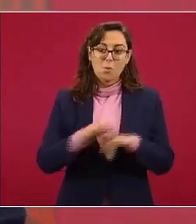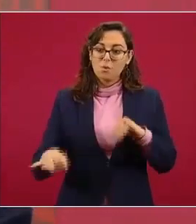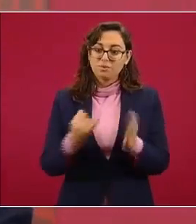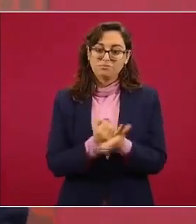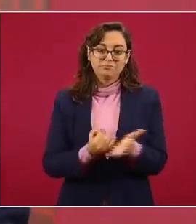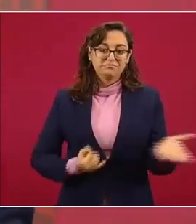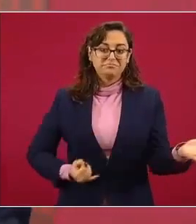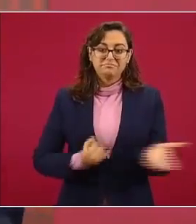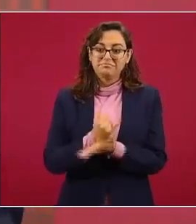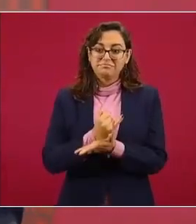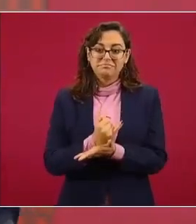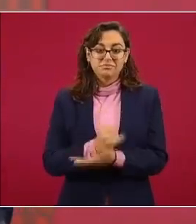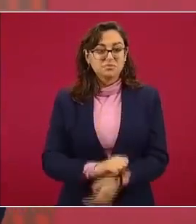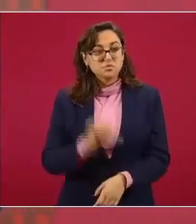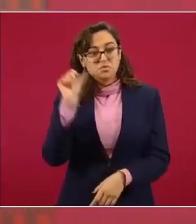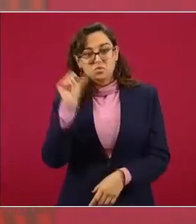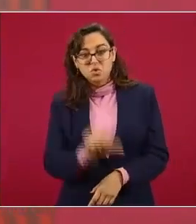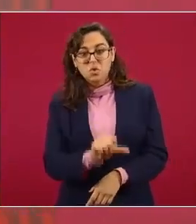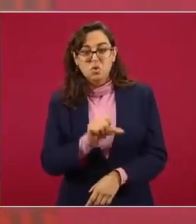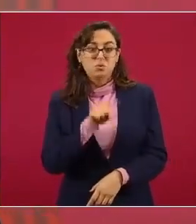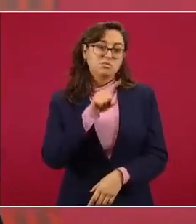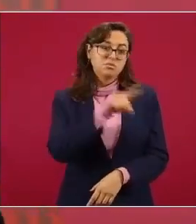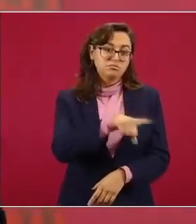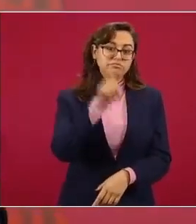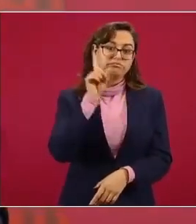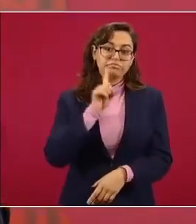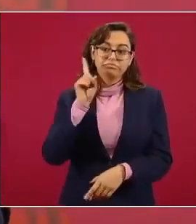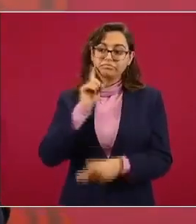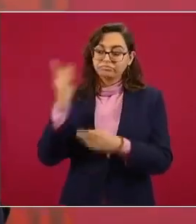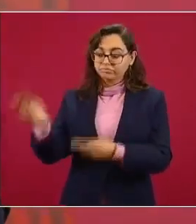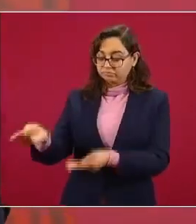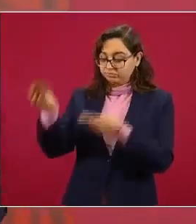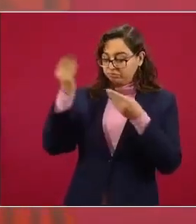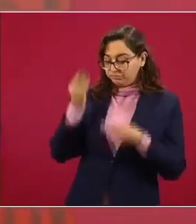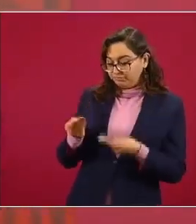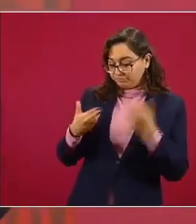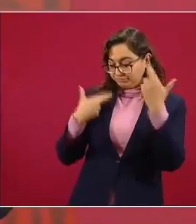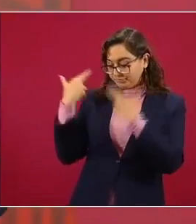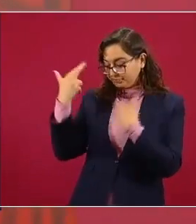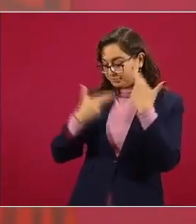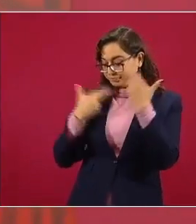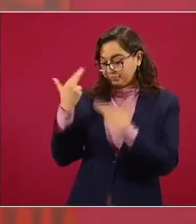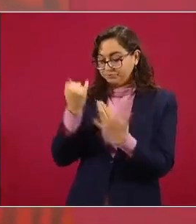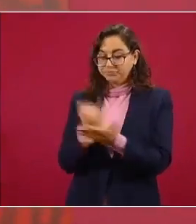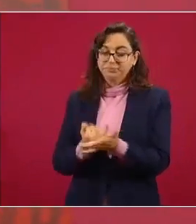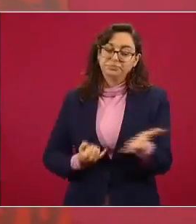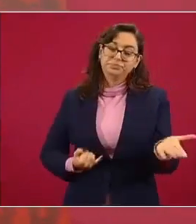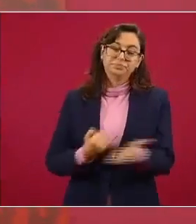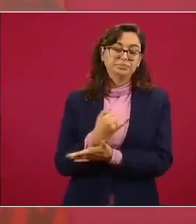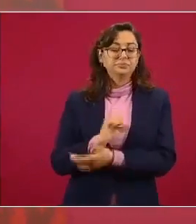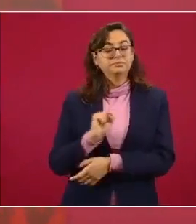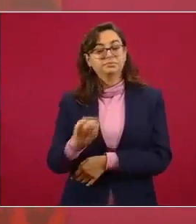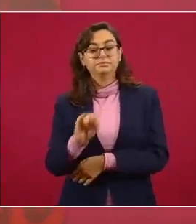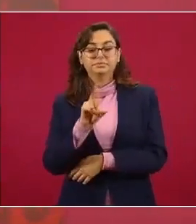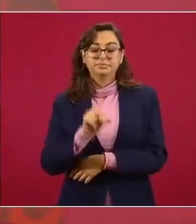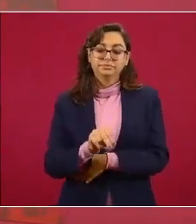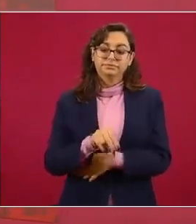hoy a analizar la petición y ella es la que va a decidir